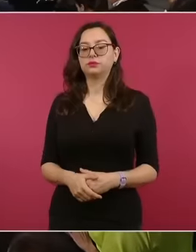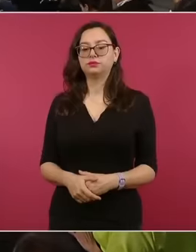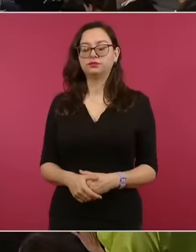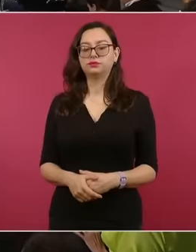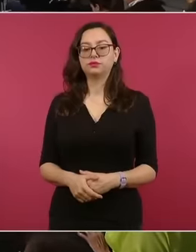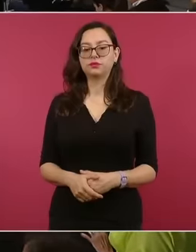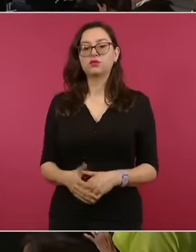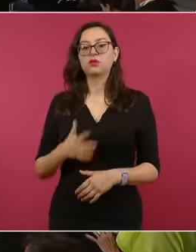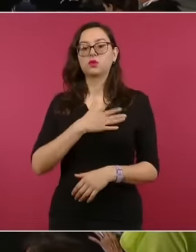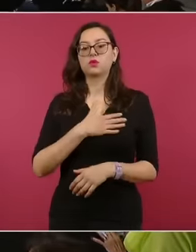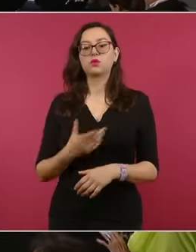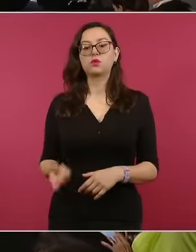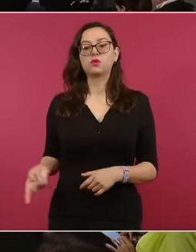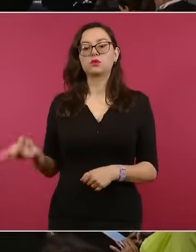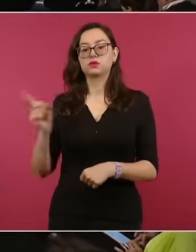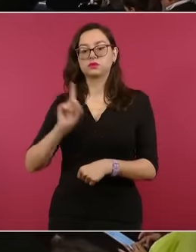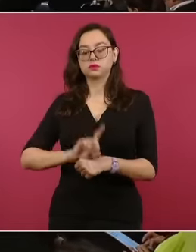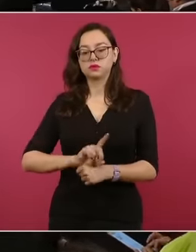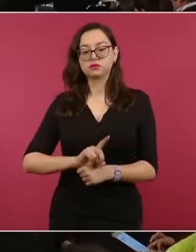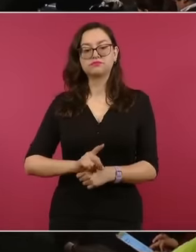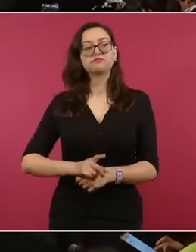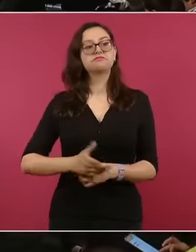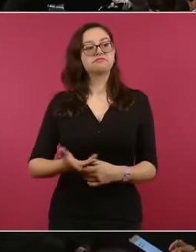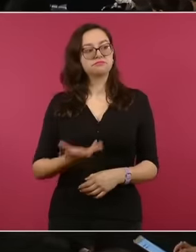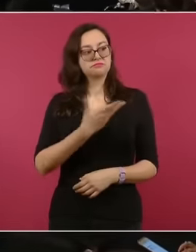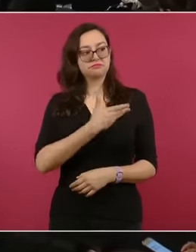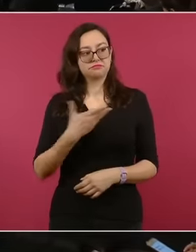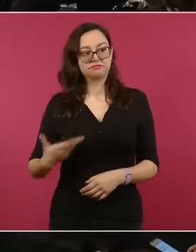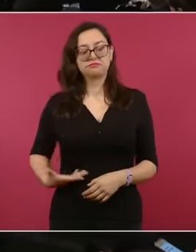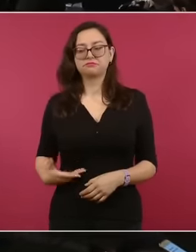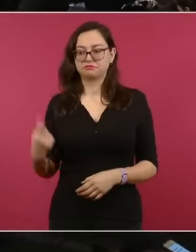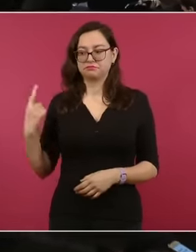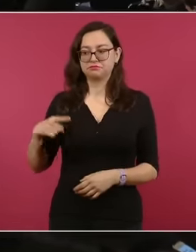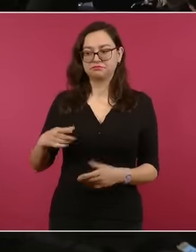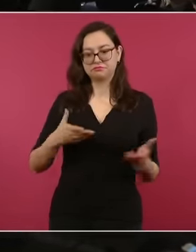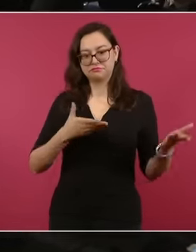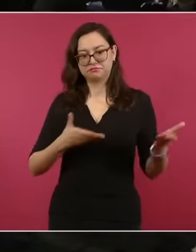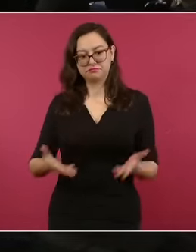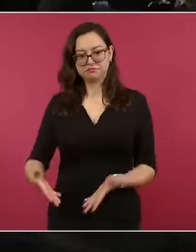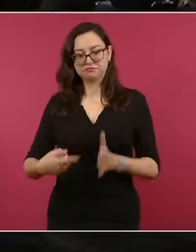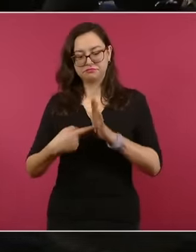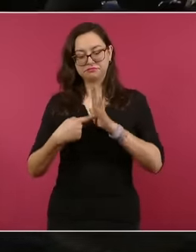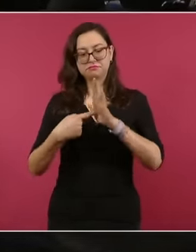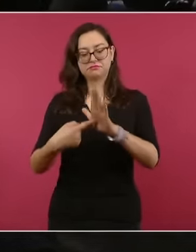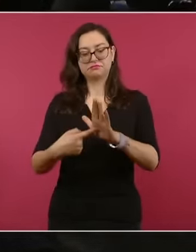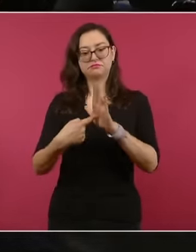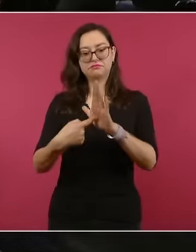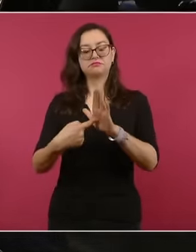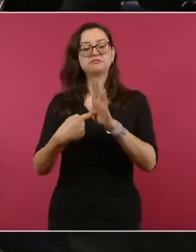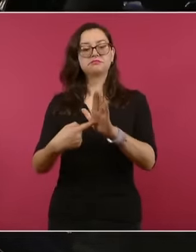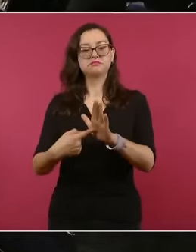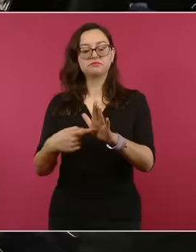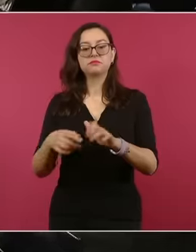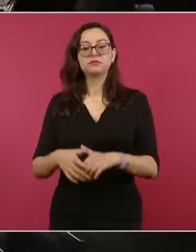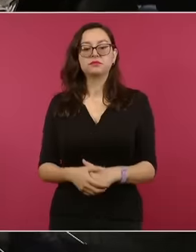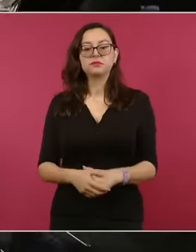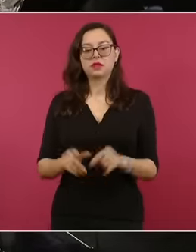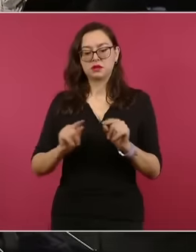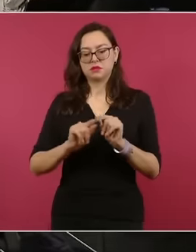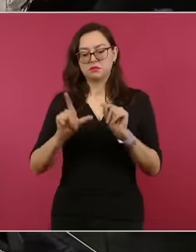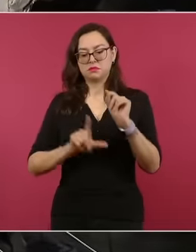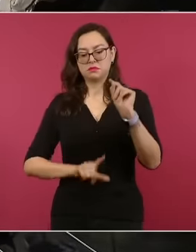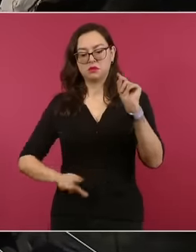Estamos aquí por instrucciones del señor presidente, fieles a nuestra tradición de principios de la política exterior que